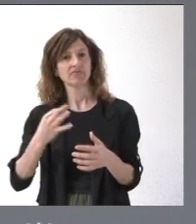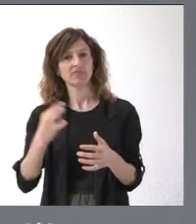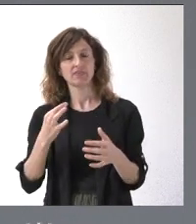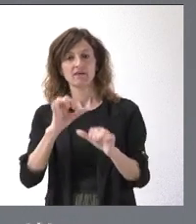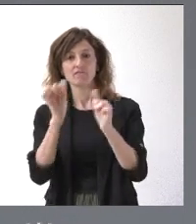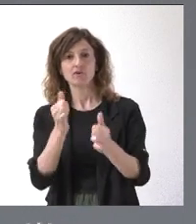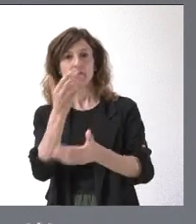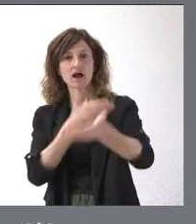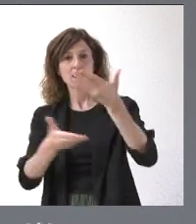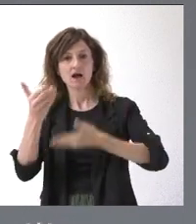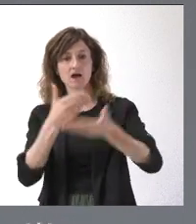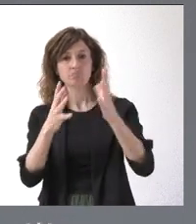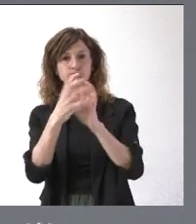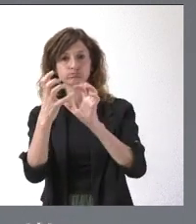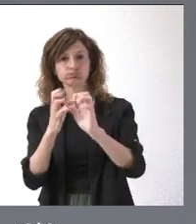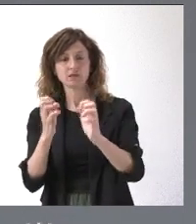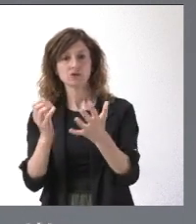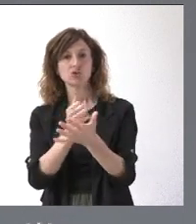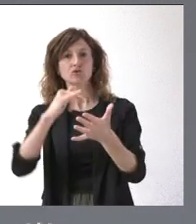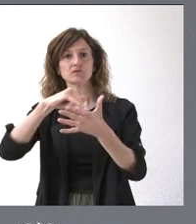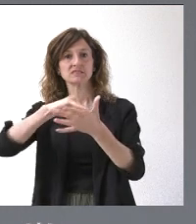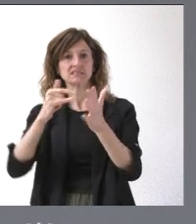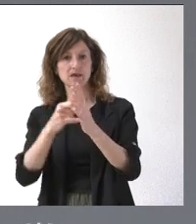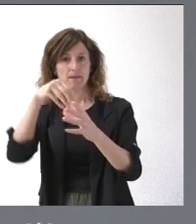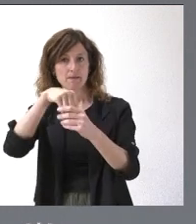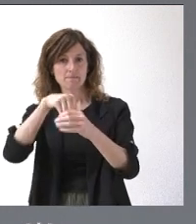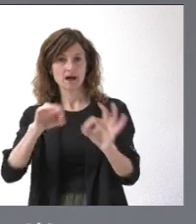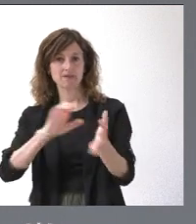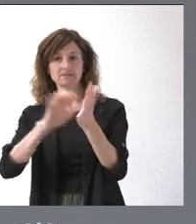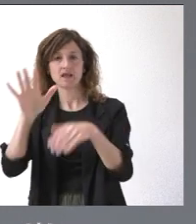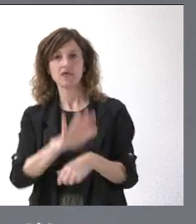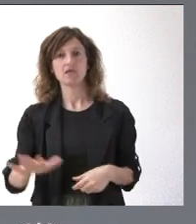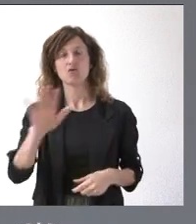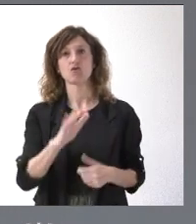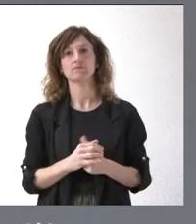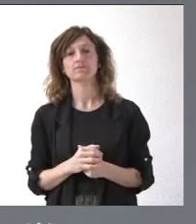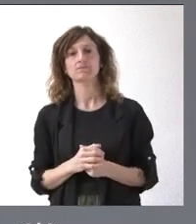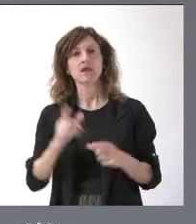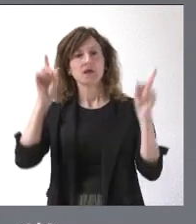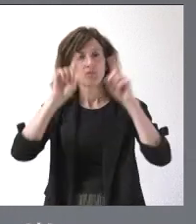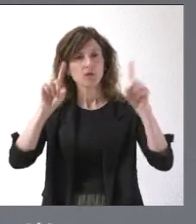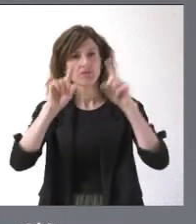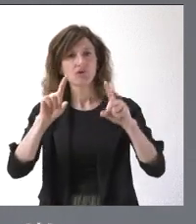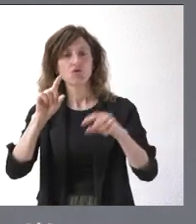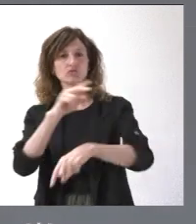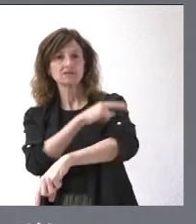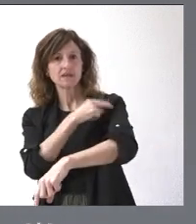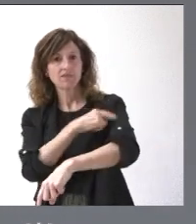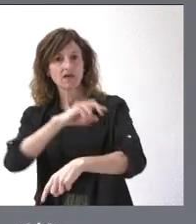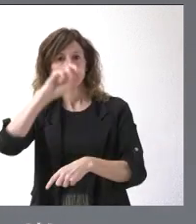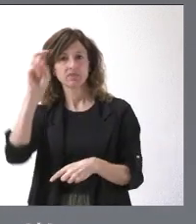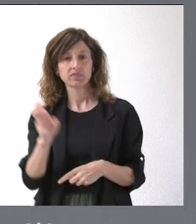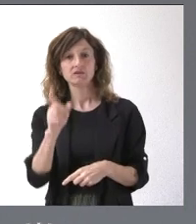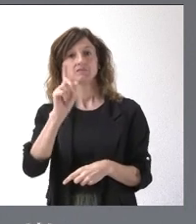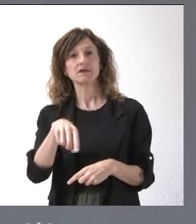manera coordinada dentro de todo el sistema de Castilla y León, afectando tanto a educación como a sanidad, por ejemplo, como